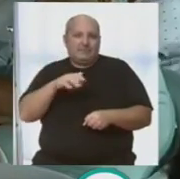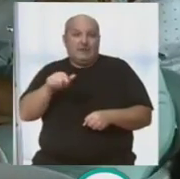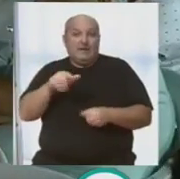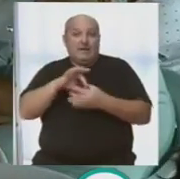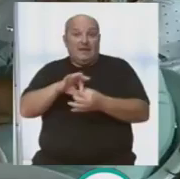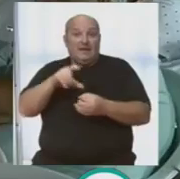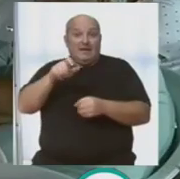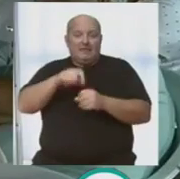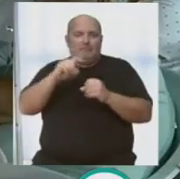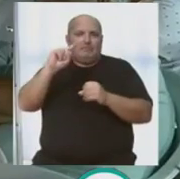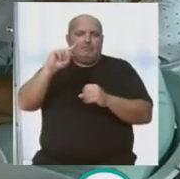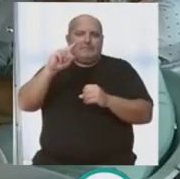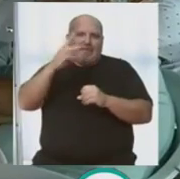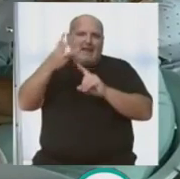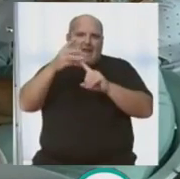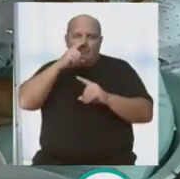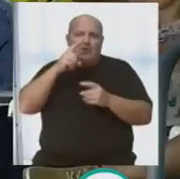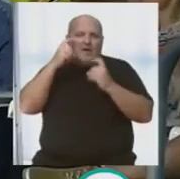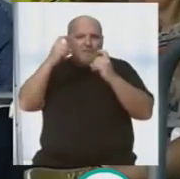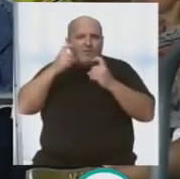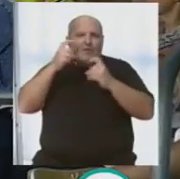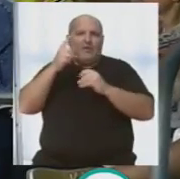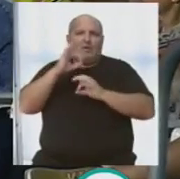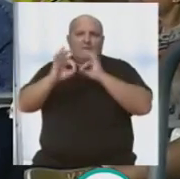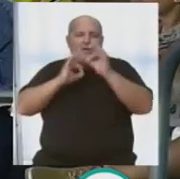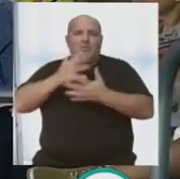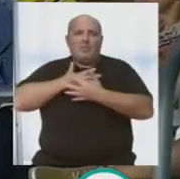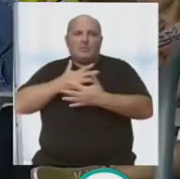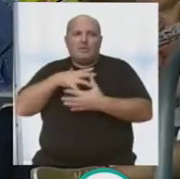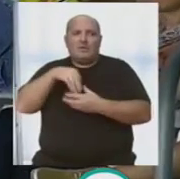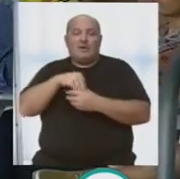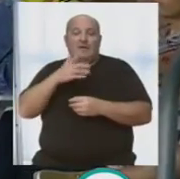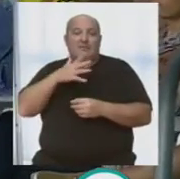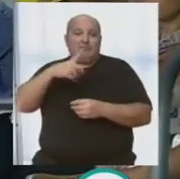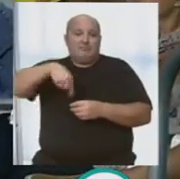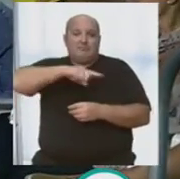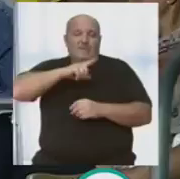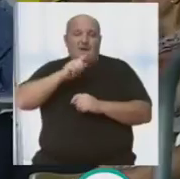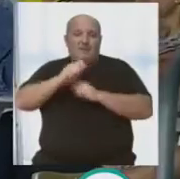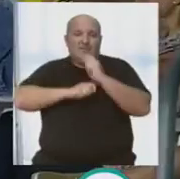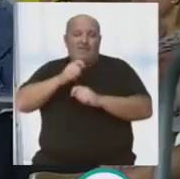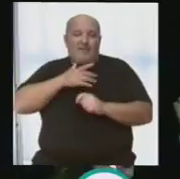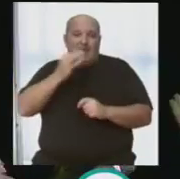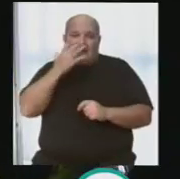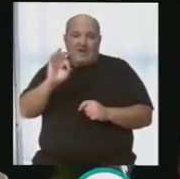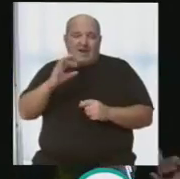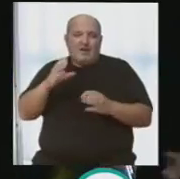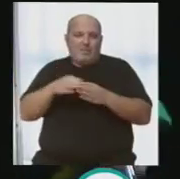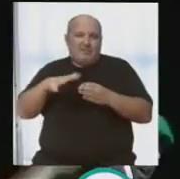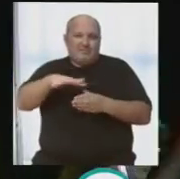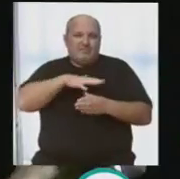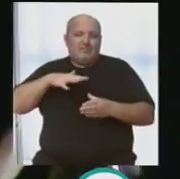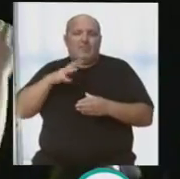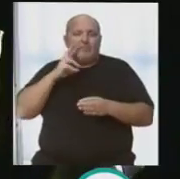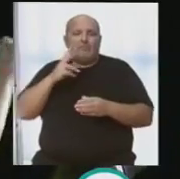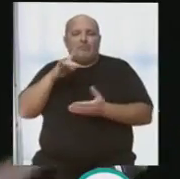año de este festival que, gracias al esfuerzo de organizadores y voluntarios y a la implicación de las agrupaciones de carnaval, se ha ganado un